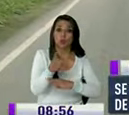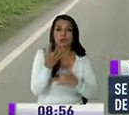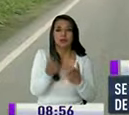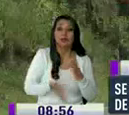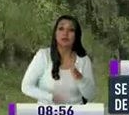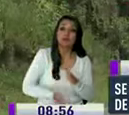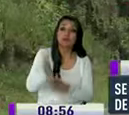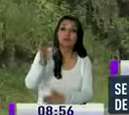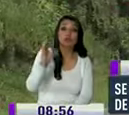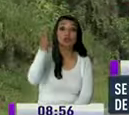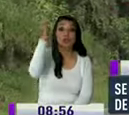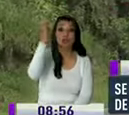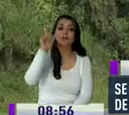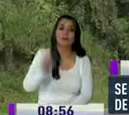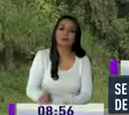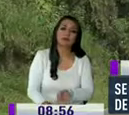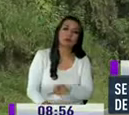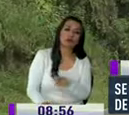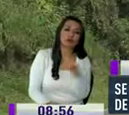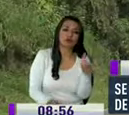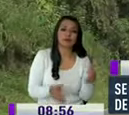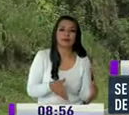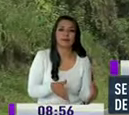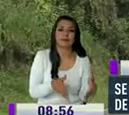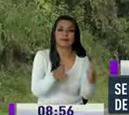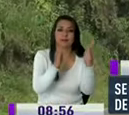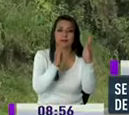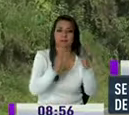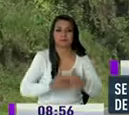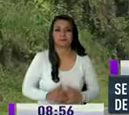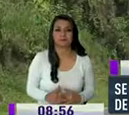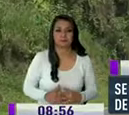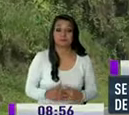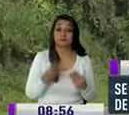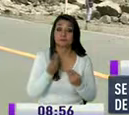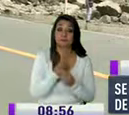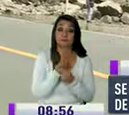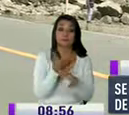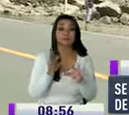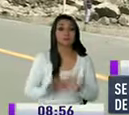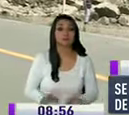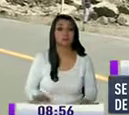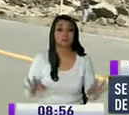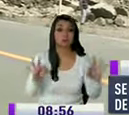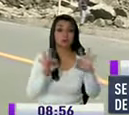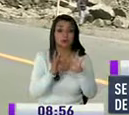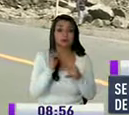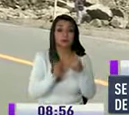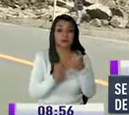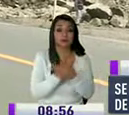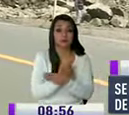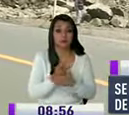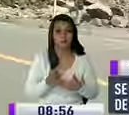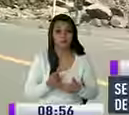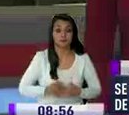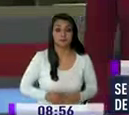hacia la costa ecuatoriana también utilizar vías alternas de información importante para este fin de semana